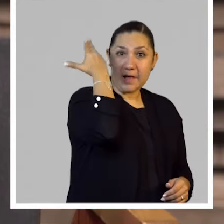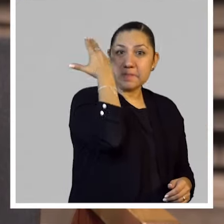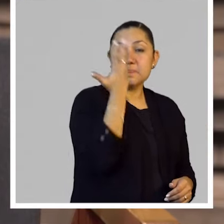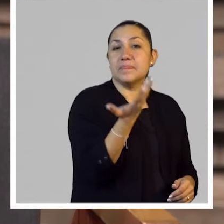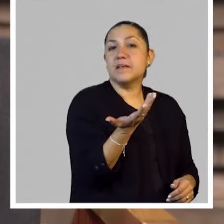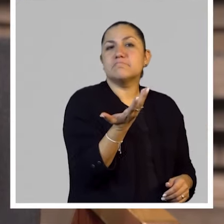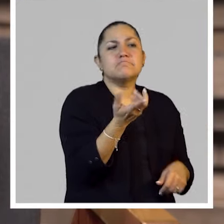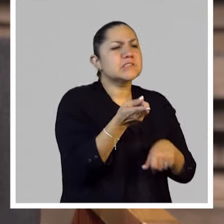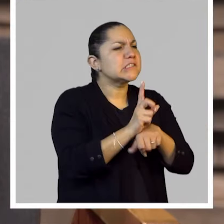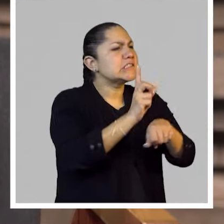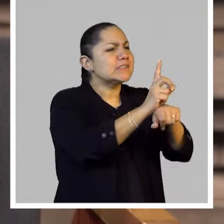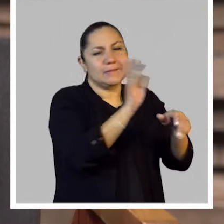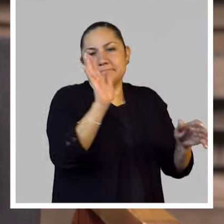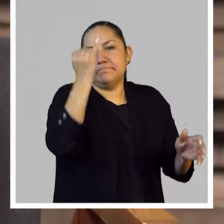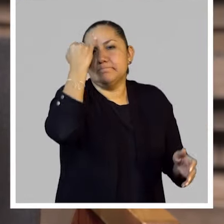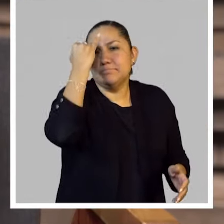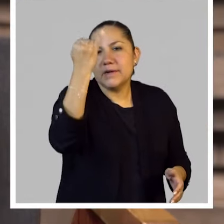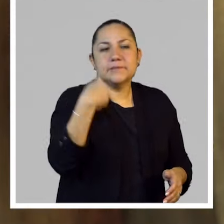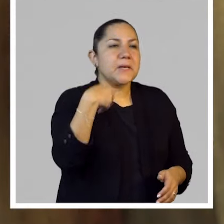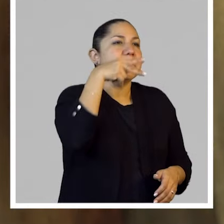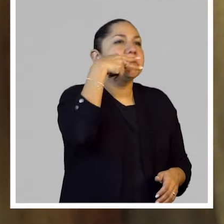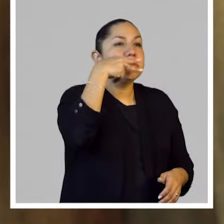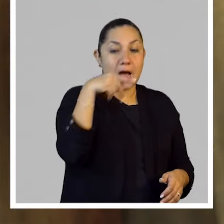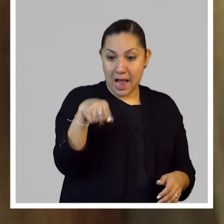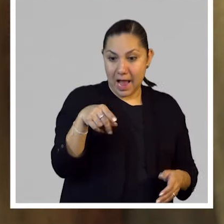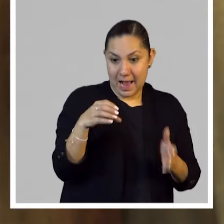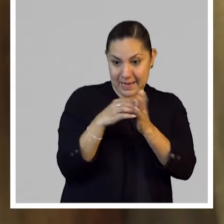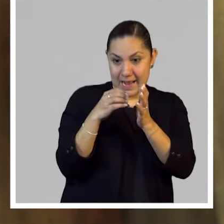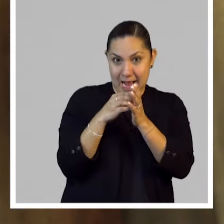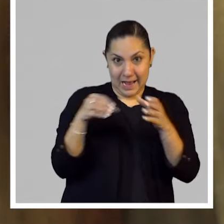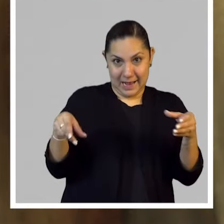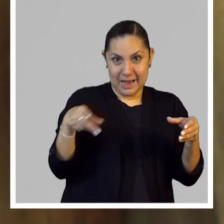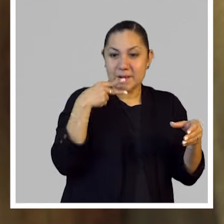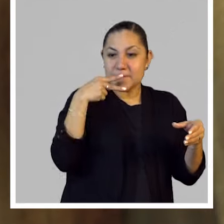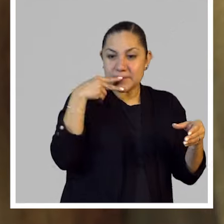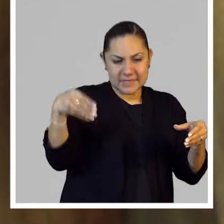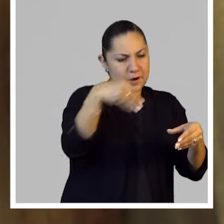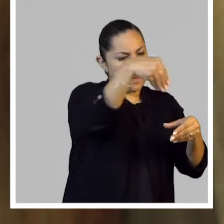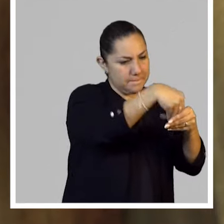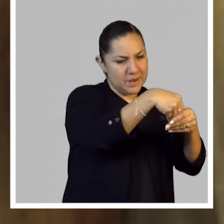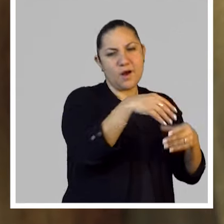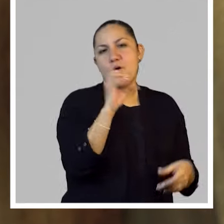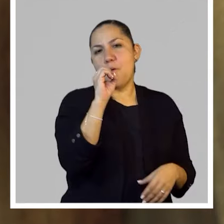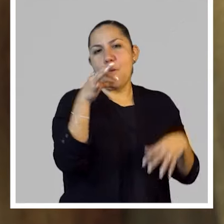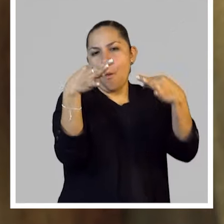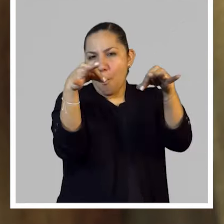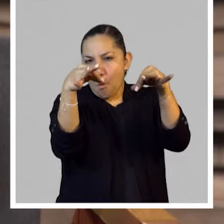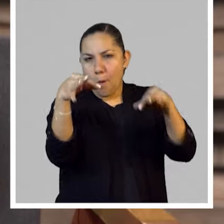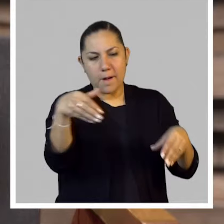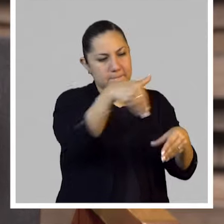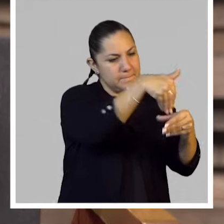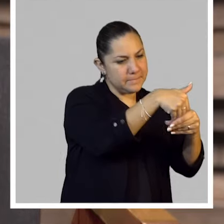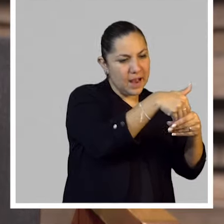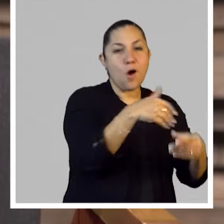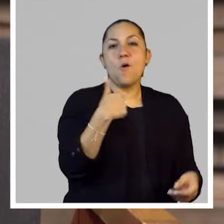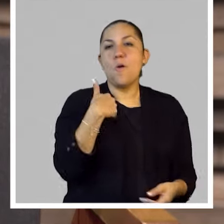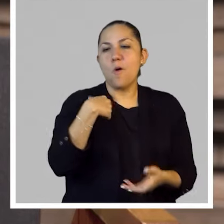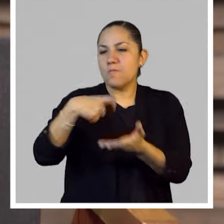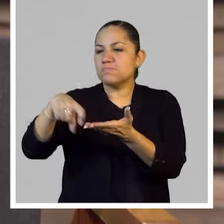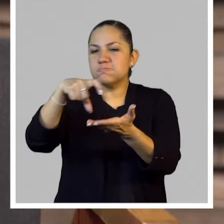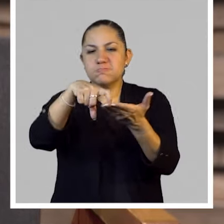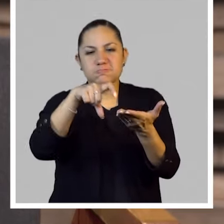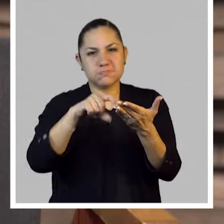caja, una envoltura de cigarros ahí pegada, de repente es una hoja, de repente es un ticket y lo que fuera como